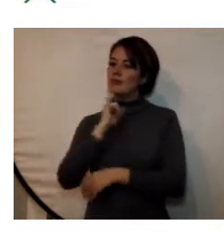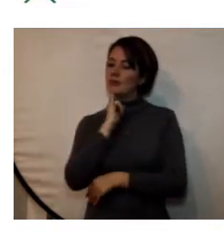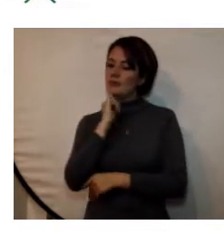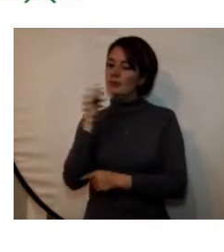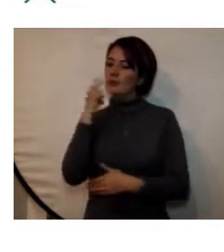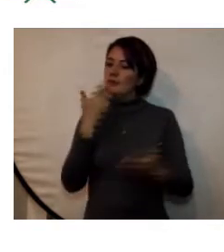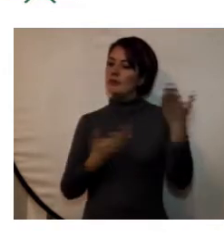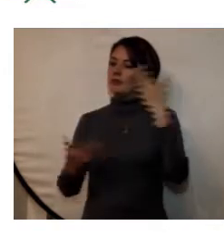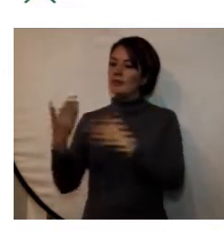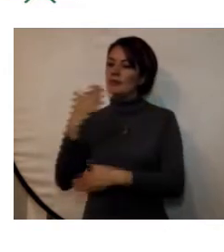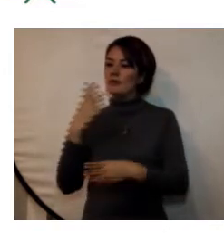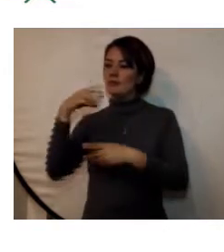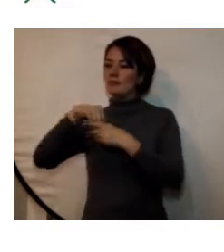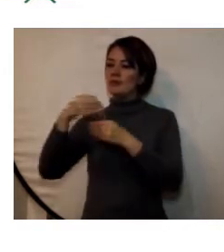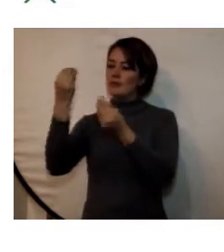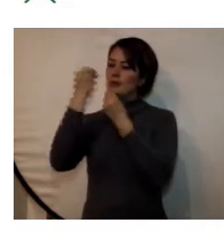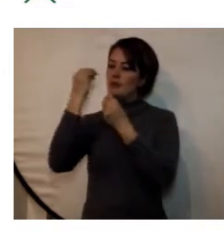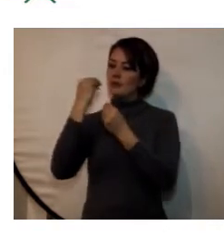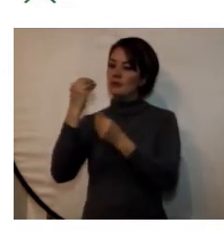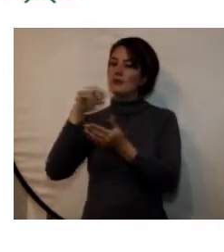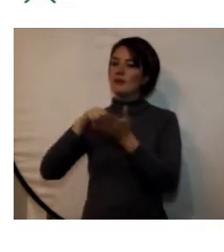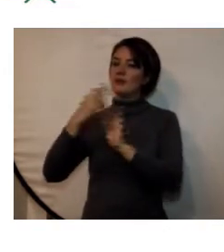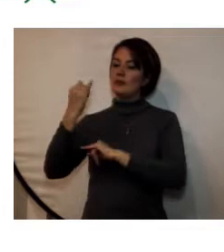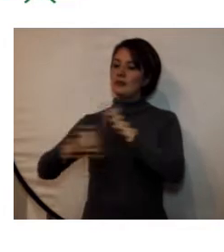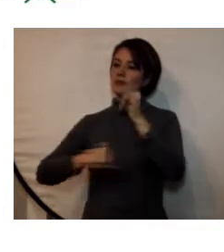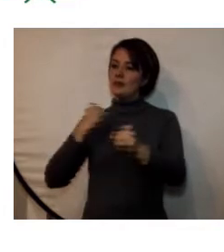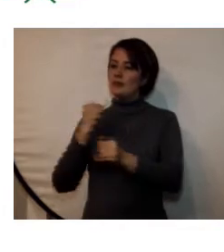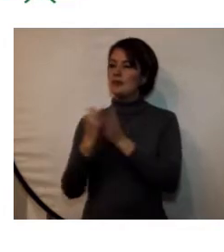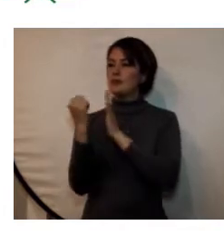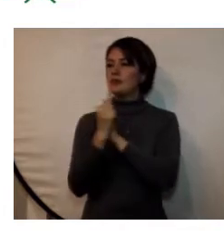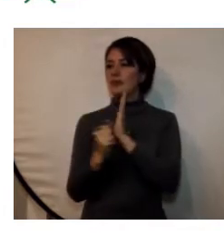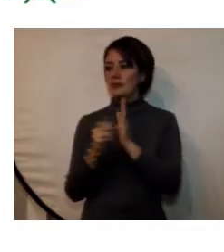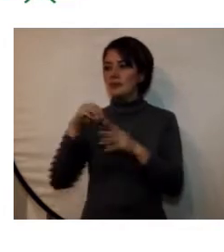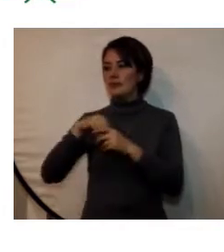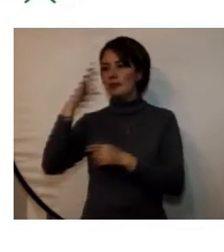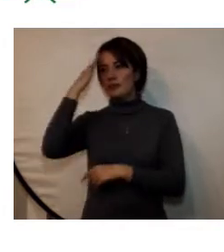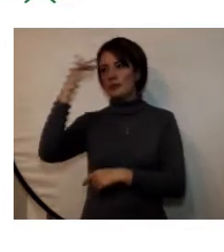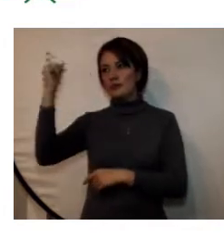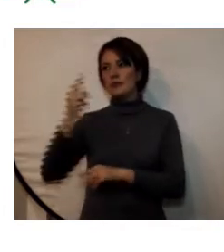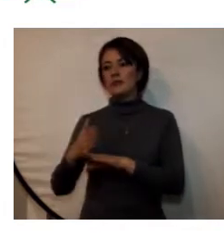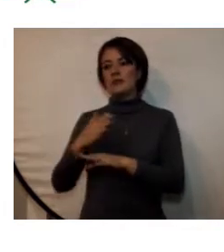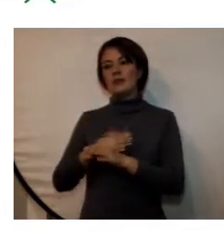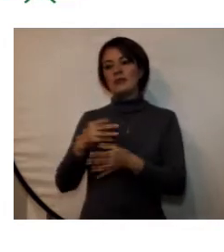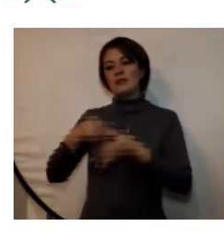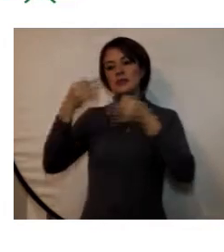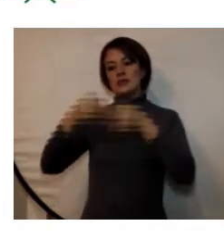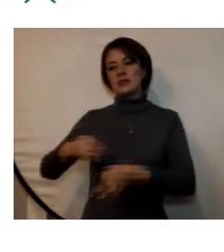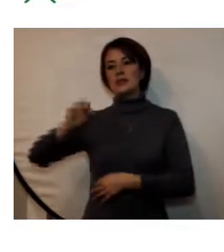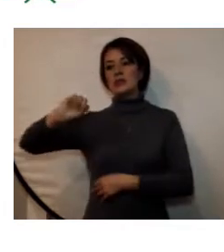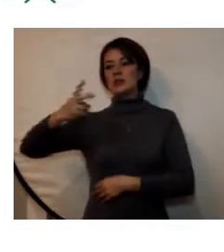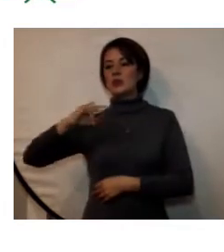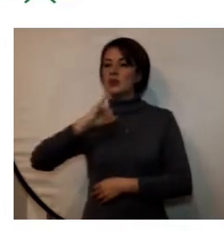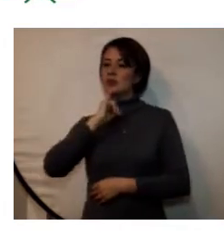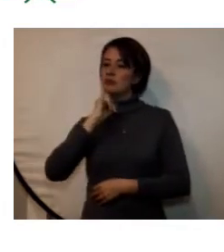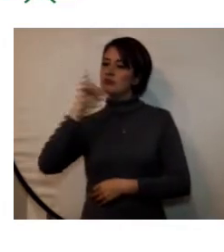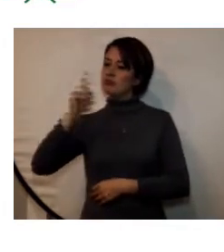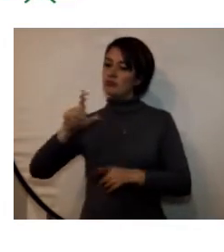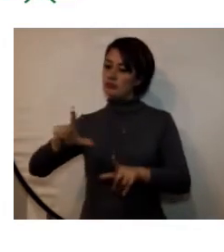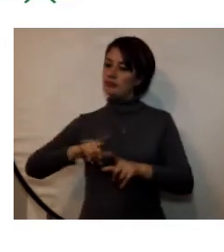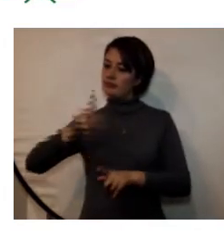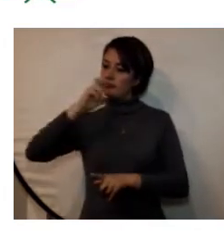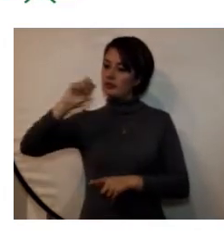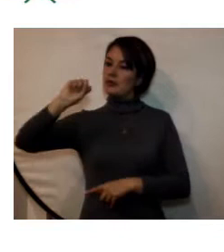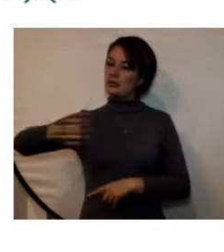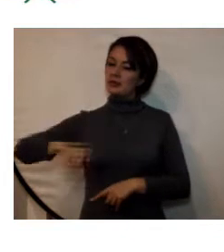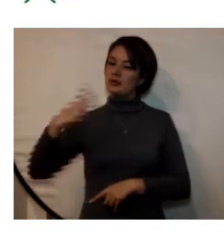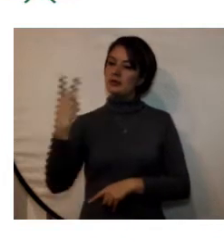análisis de estado de formación en el ámbito internacional para los programas académicos el requisito de un segundo idioma para obtener el título profesional los